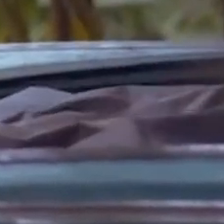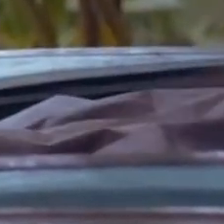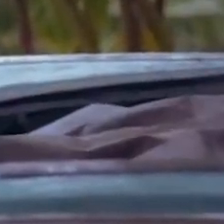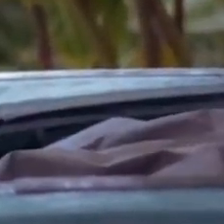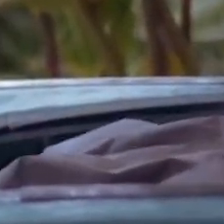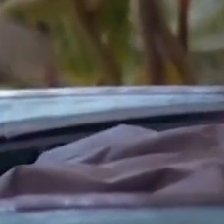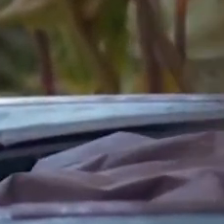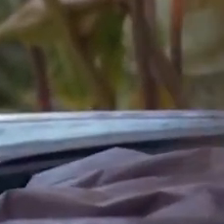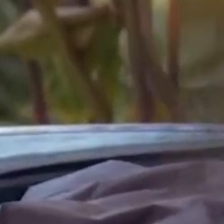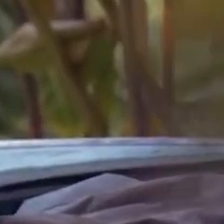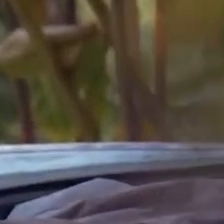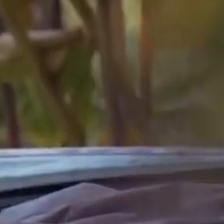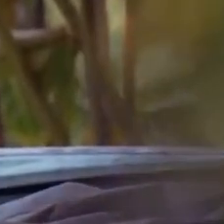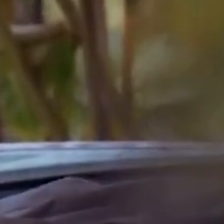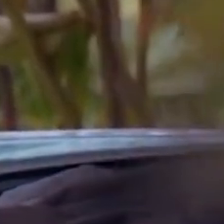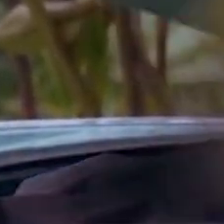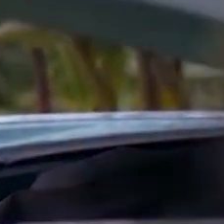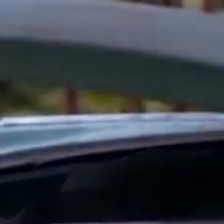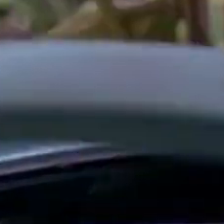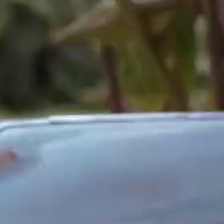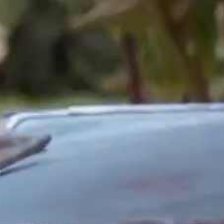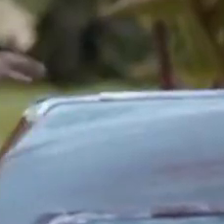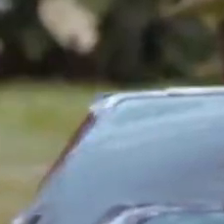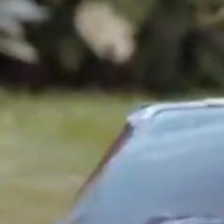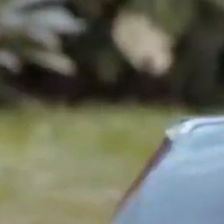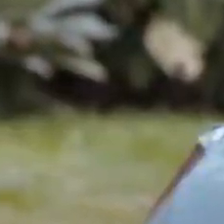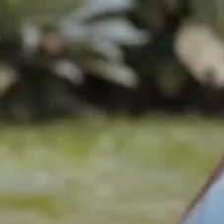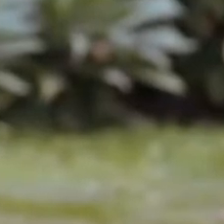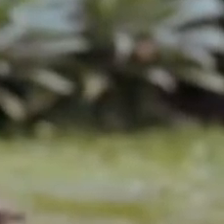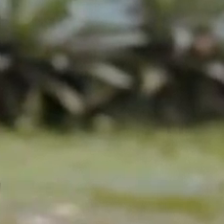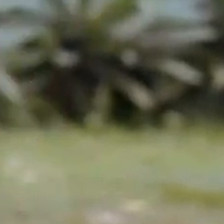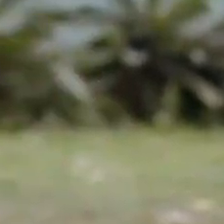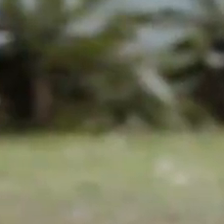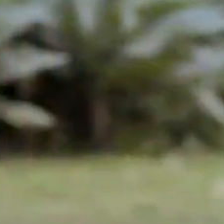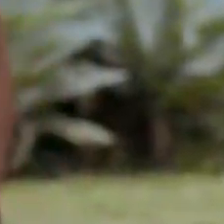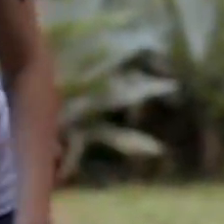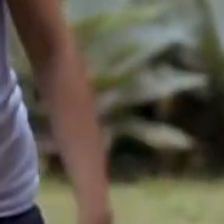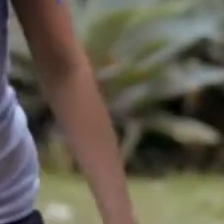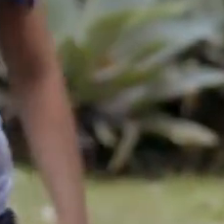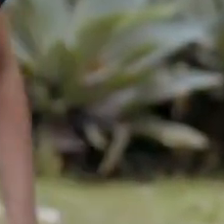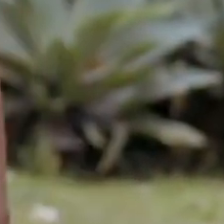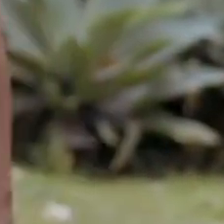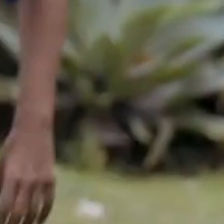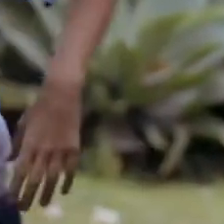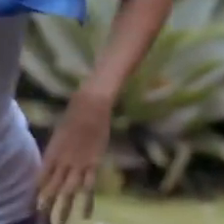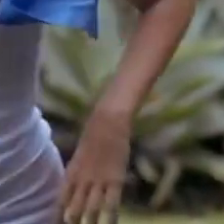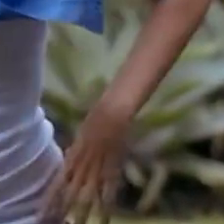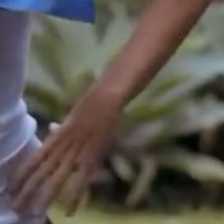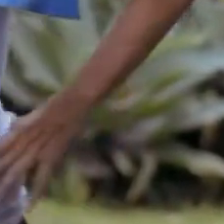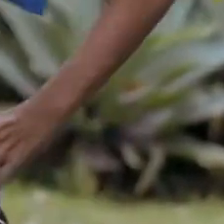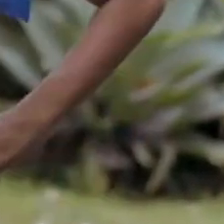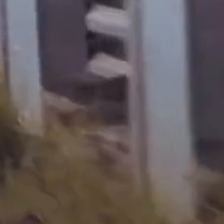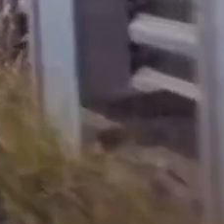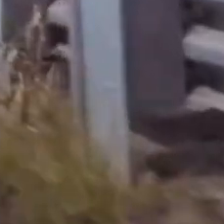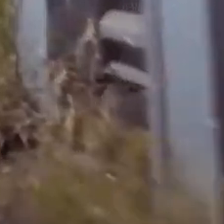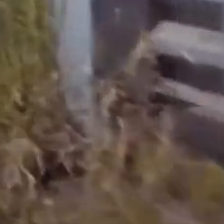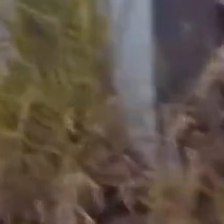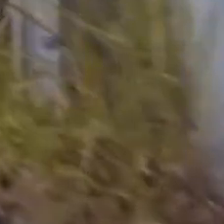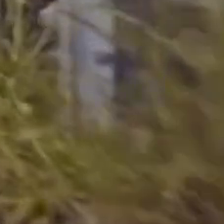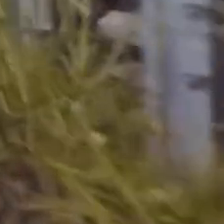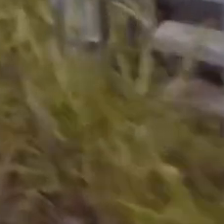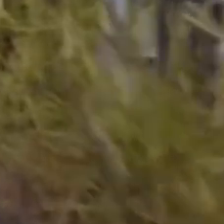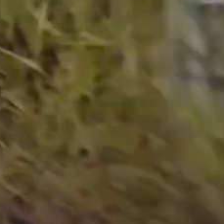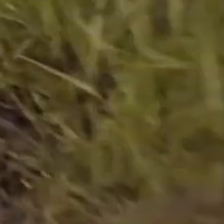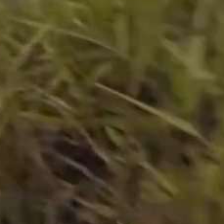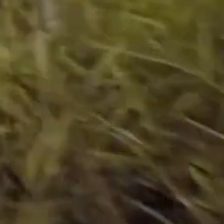Latinoamérica o en Centroamérica, y bueno, sí, o sea, se tocan varios temas, como dijiste, los ninis es uno, que es verdad, estas